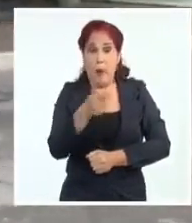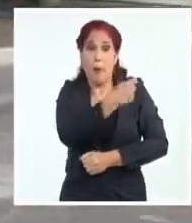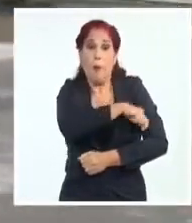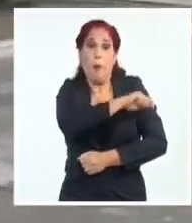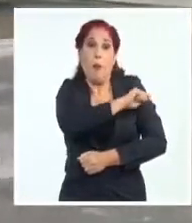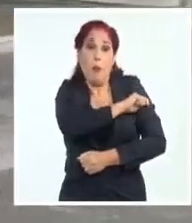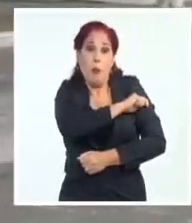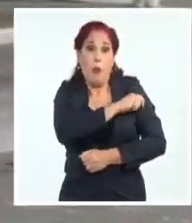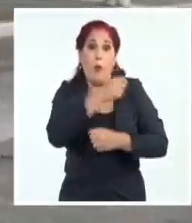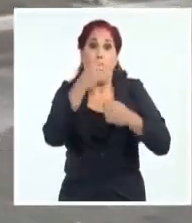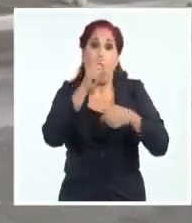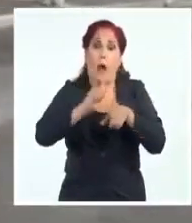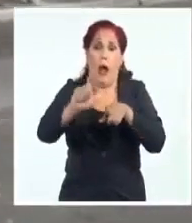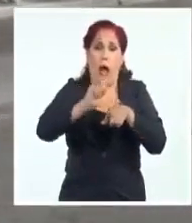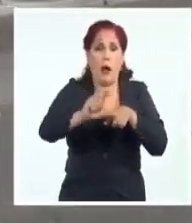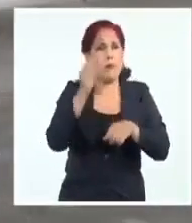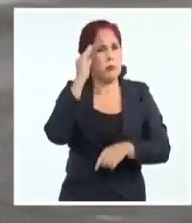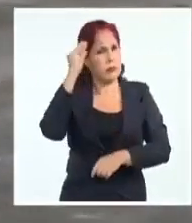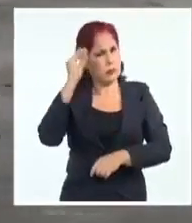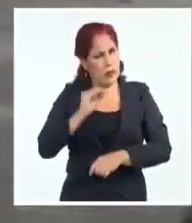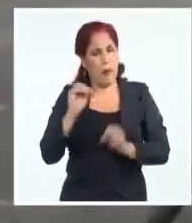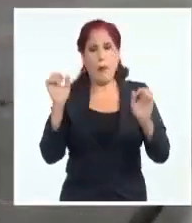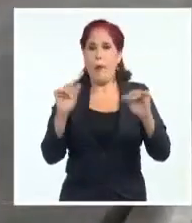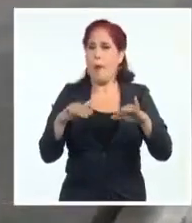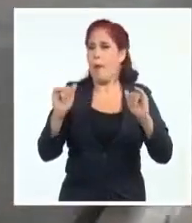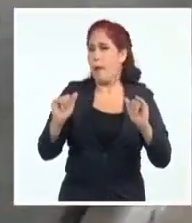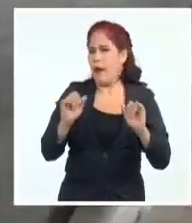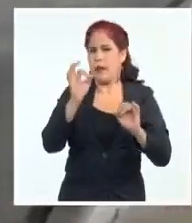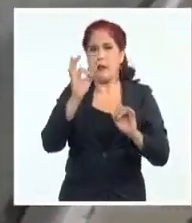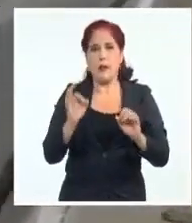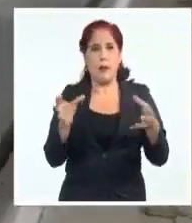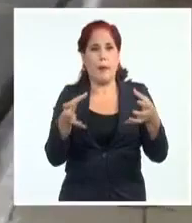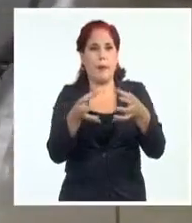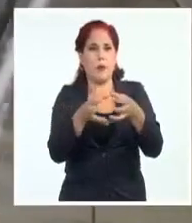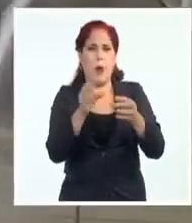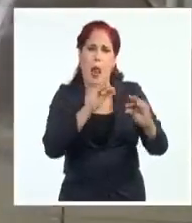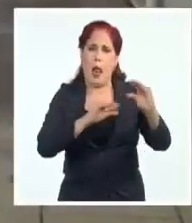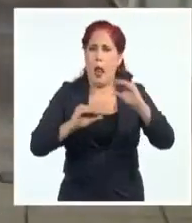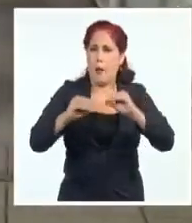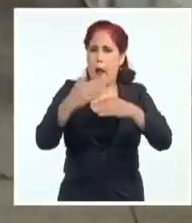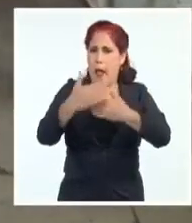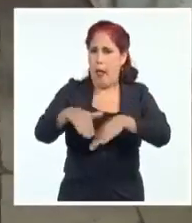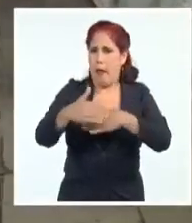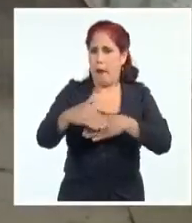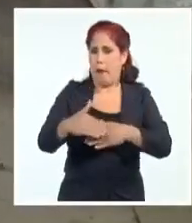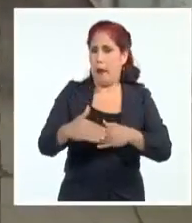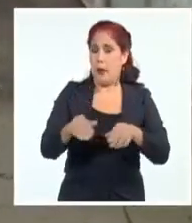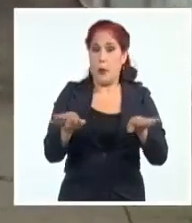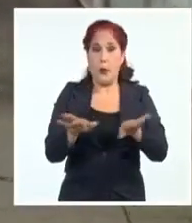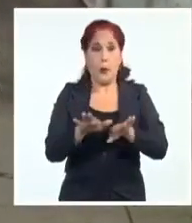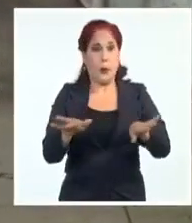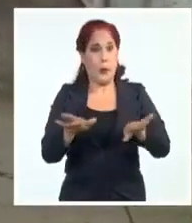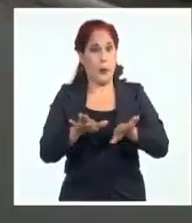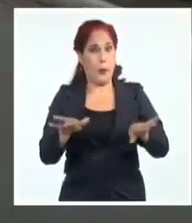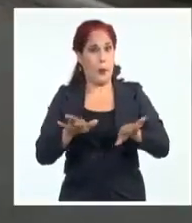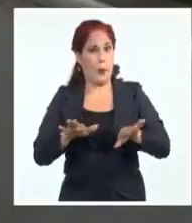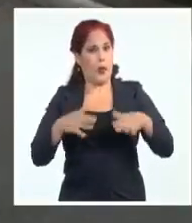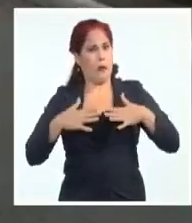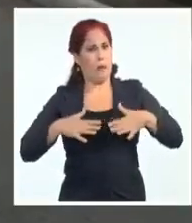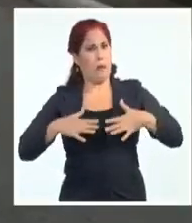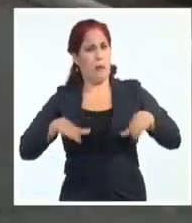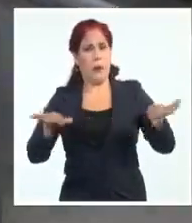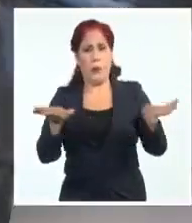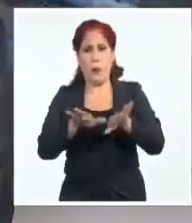interior sabemos bien lo que significa el parque de cada localidad, algunas de sus avenidas, con total tranquilidad